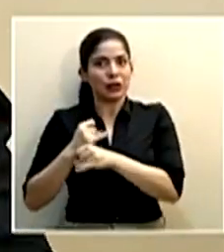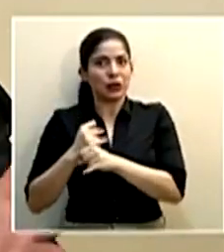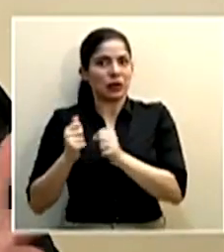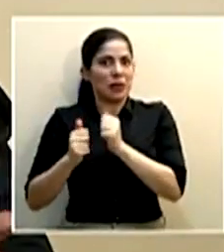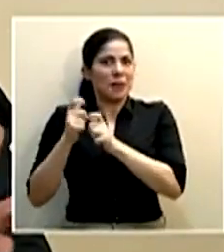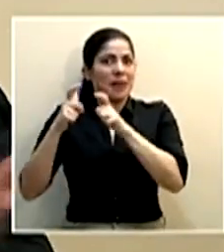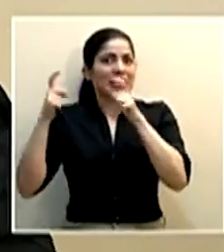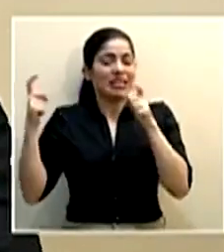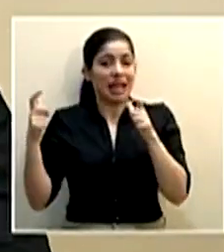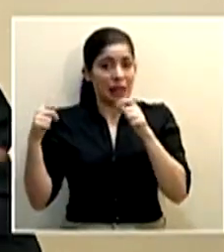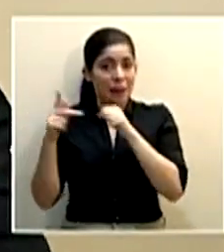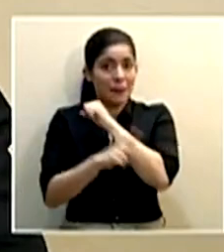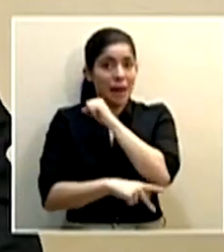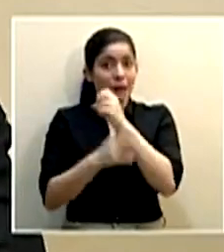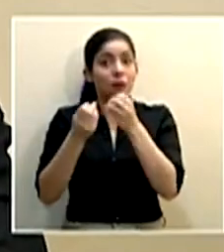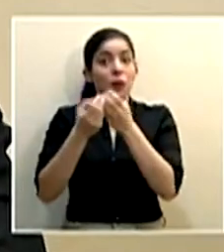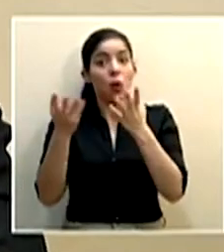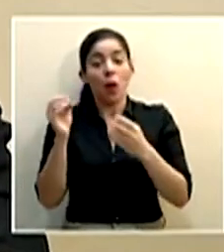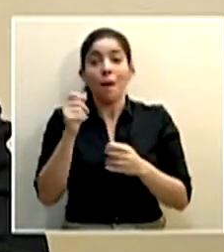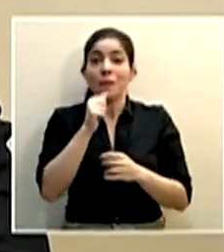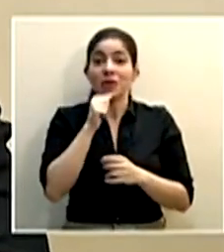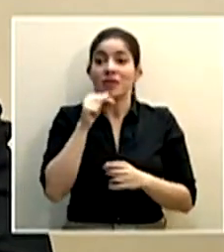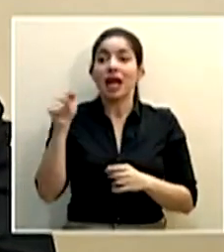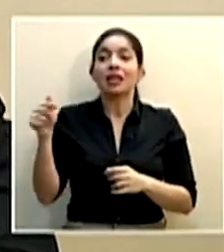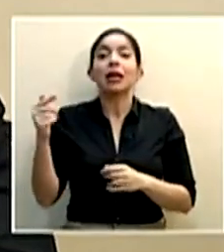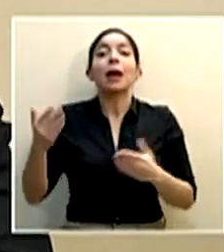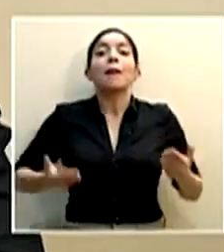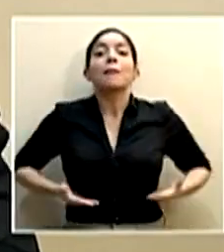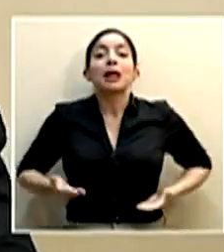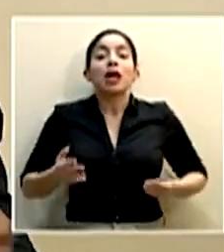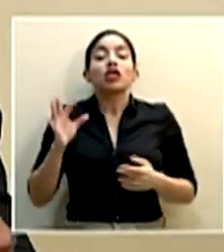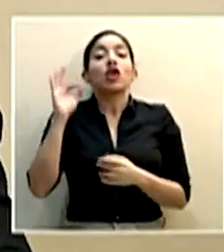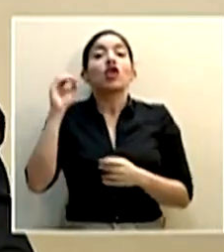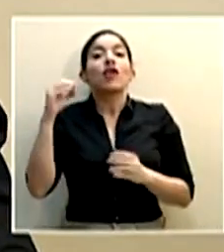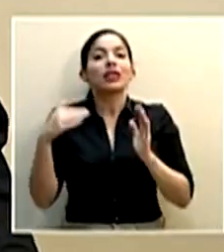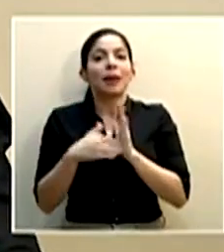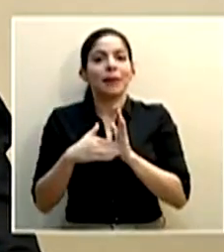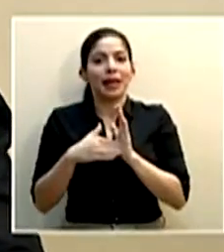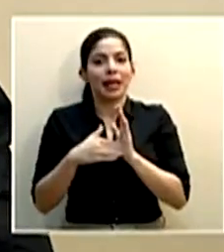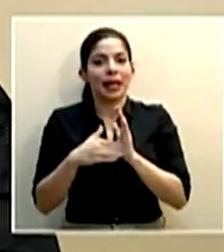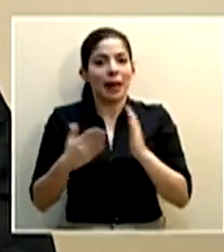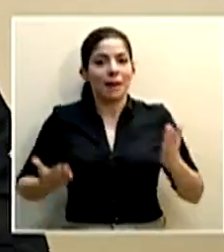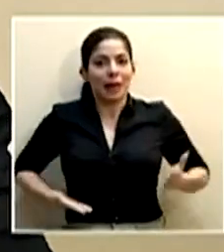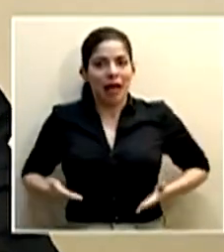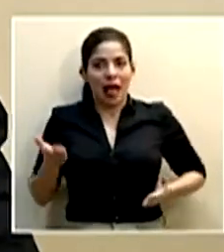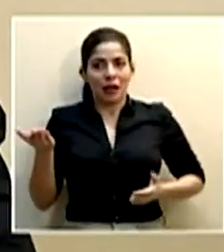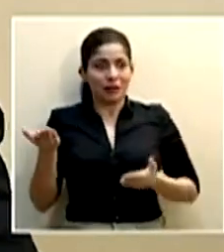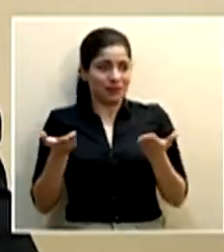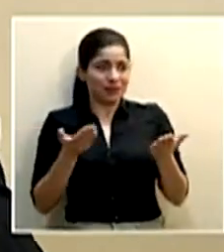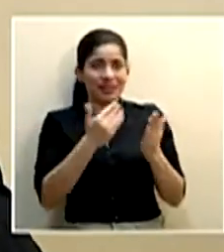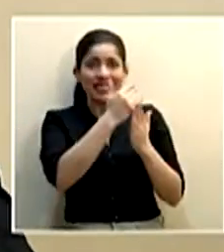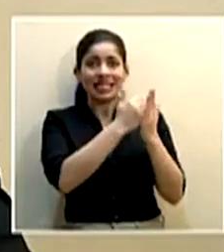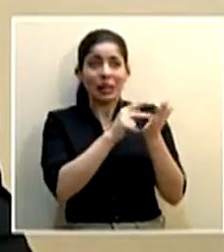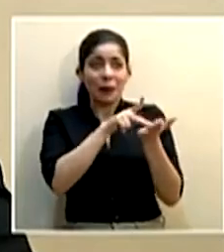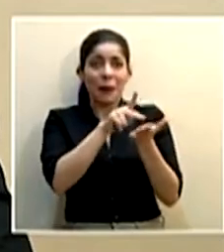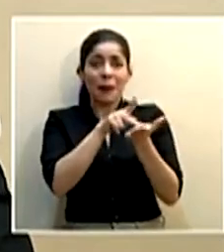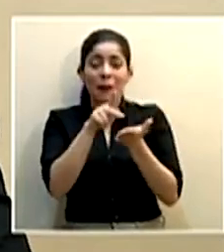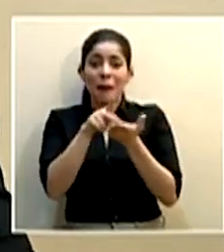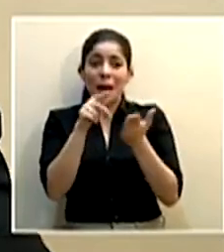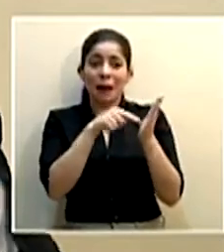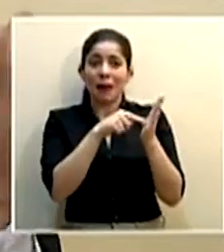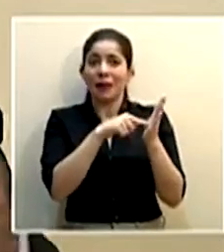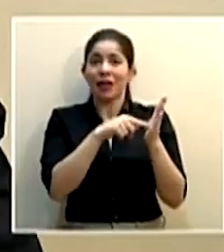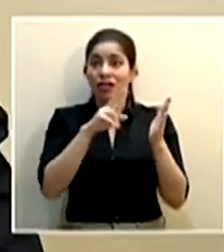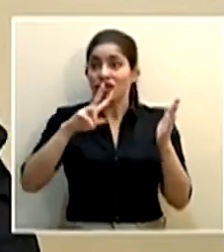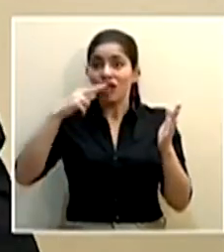más grande del país, pública o privada, tiene una planilla de 90 mil personas. Esta estamos diciendo que no, que ni